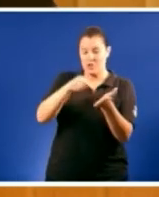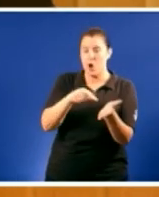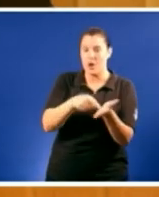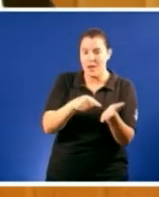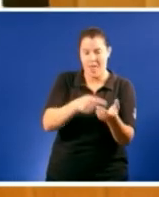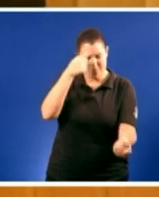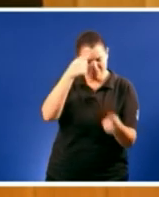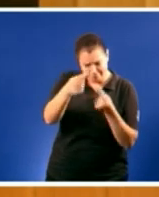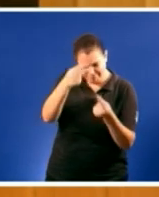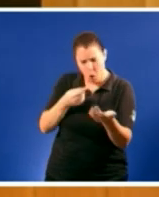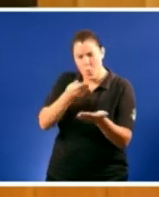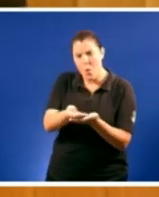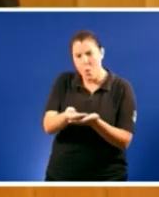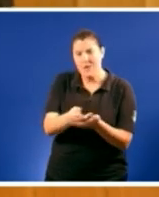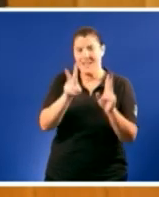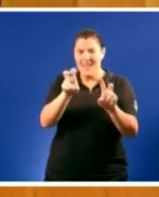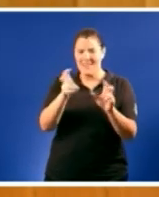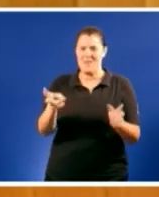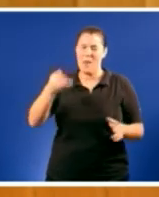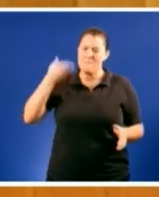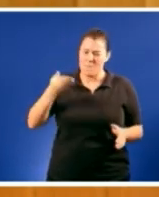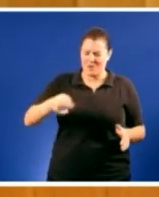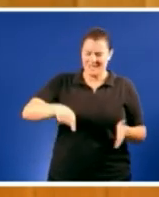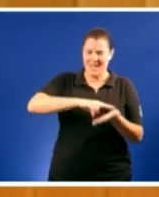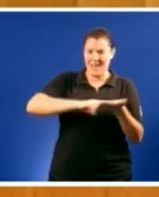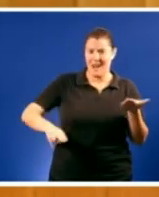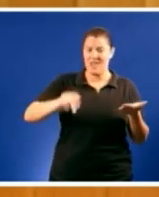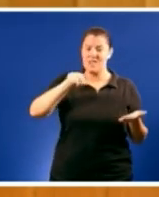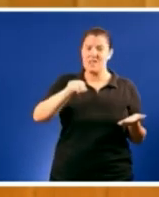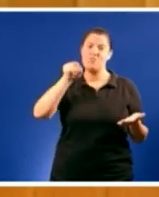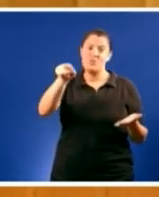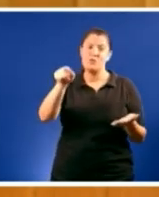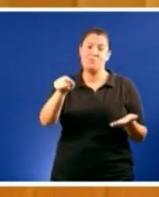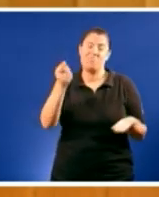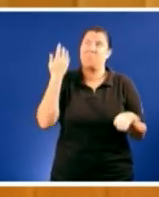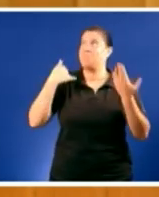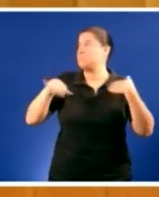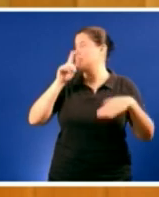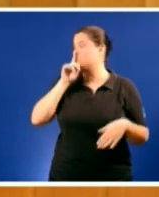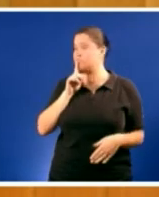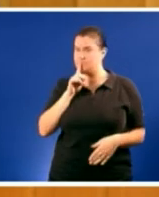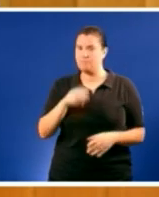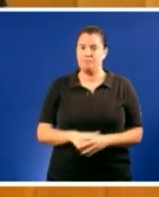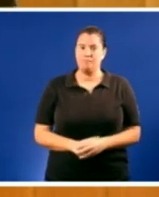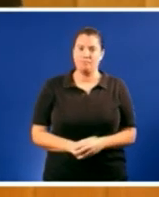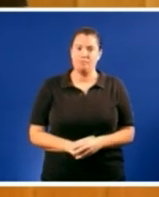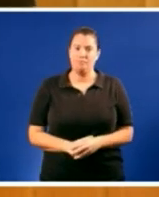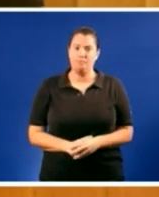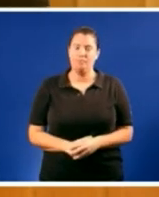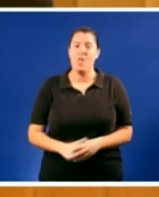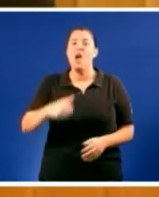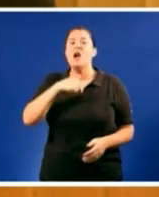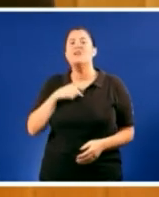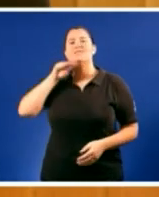debería de ser un asunto de Estado para Galiza vostede sigue dando a calada por resposta interpeleino